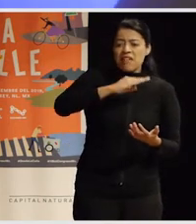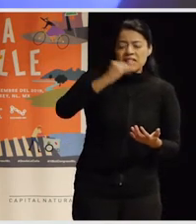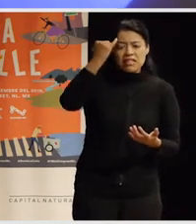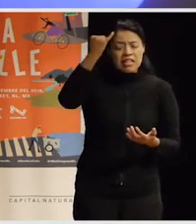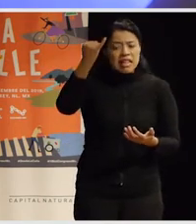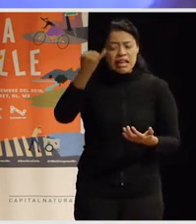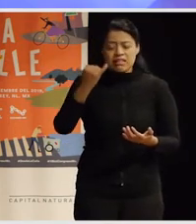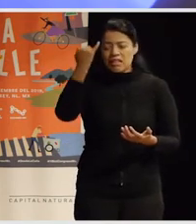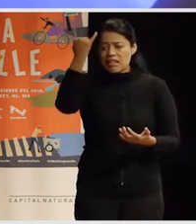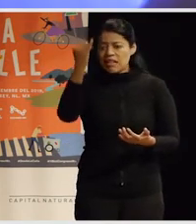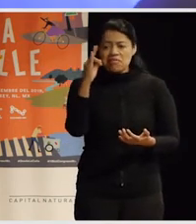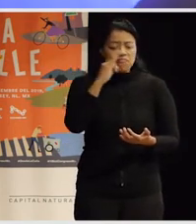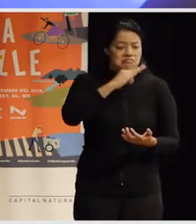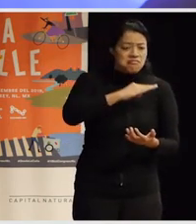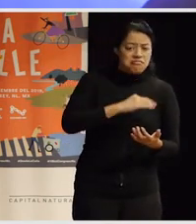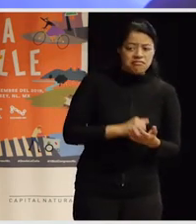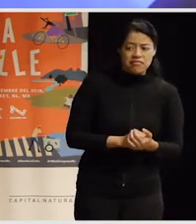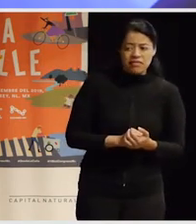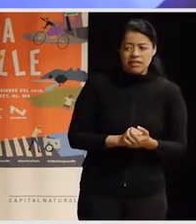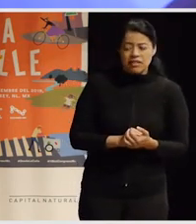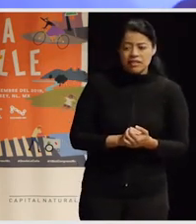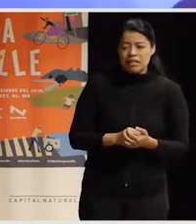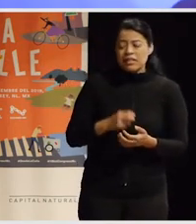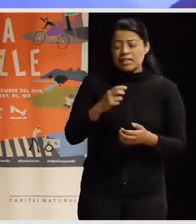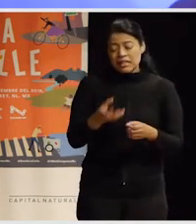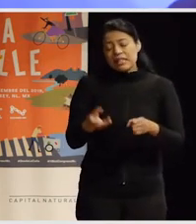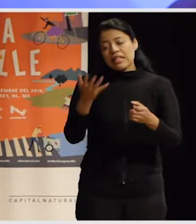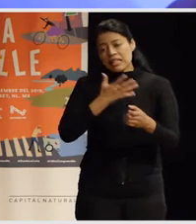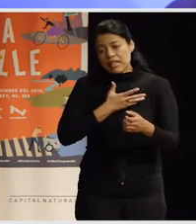ideas no reales que estaban bastante asentadas en estos colectivos.